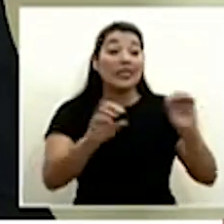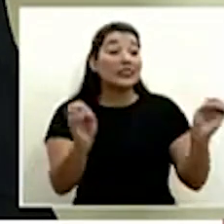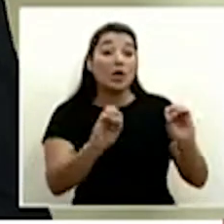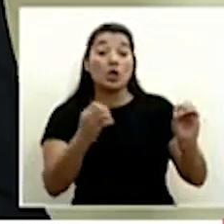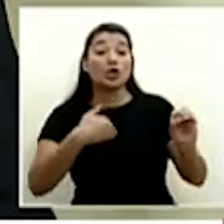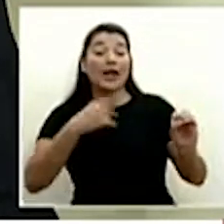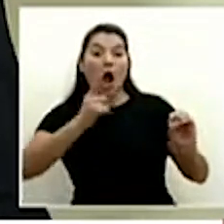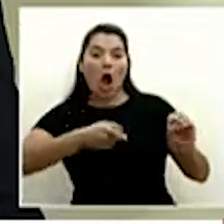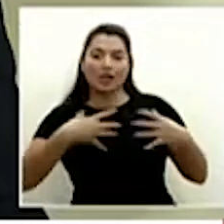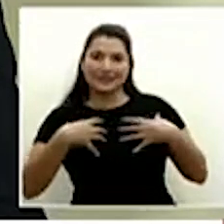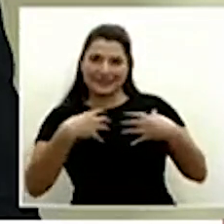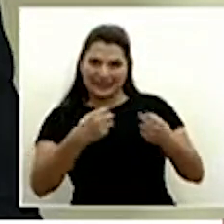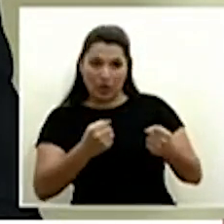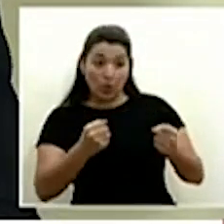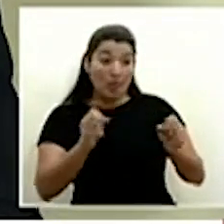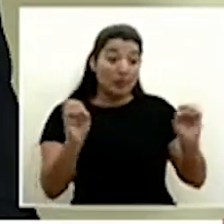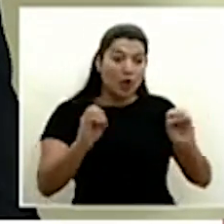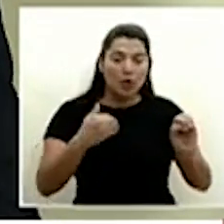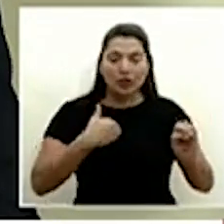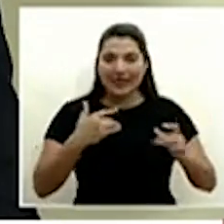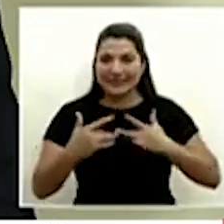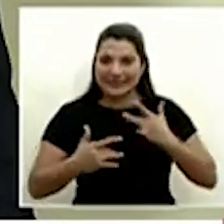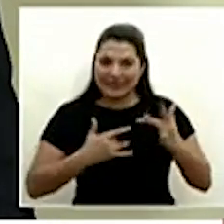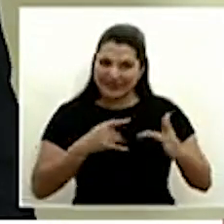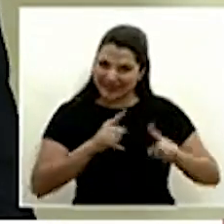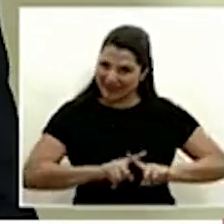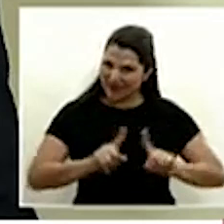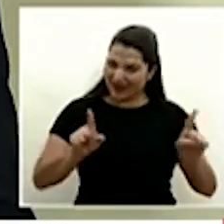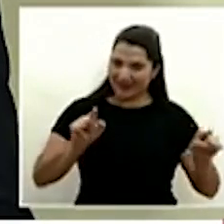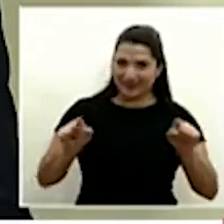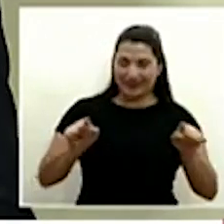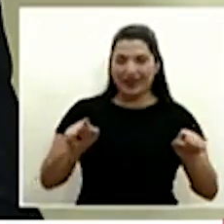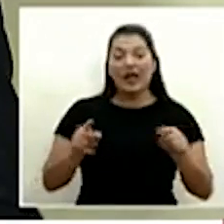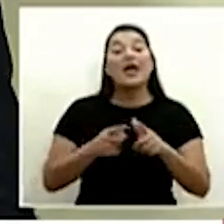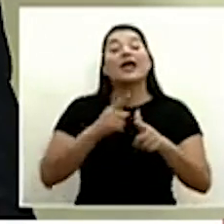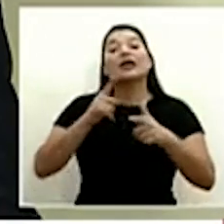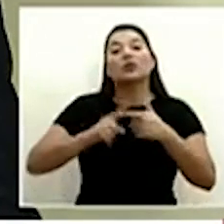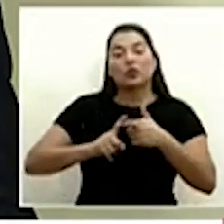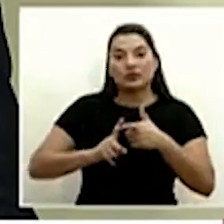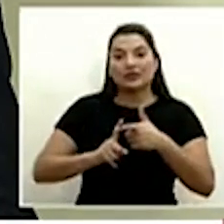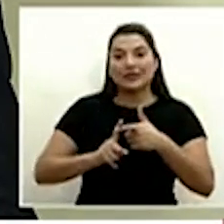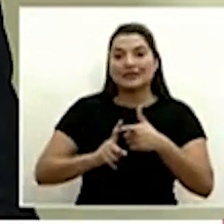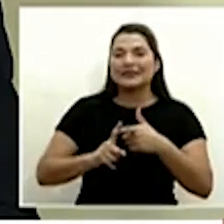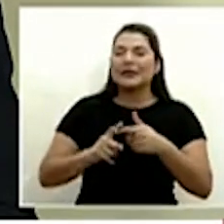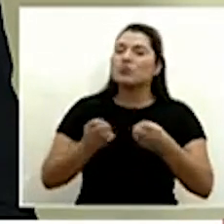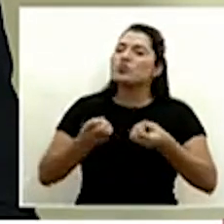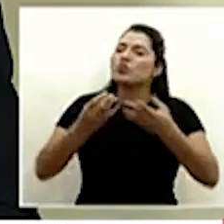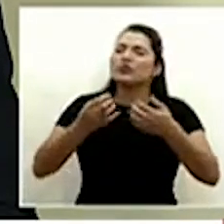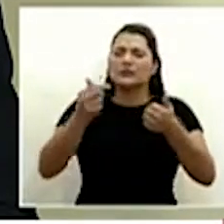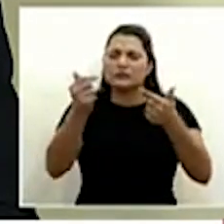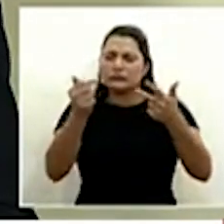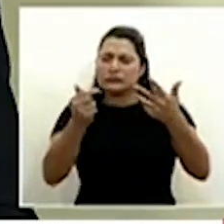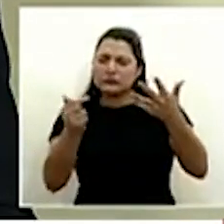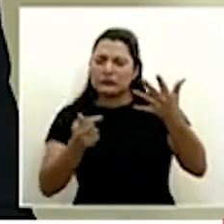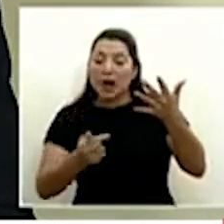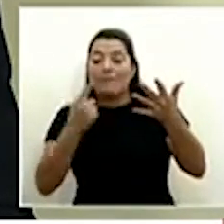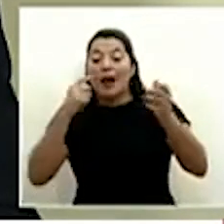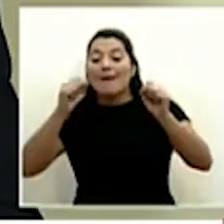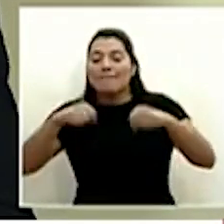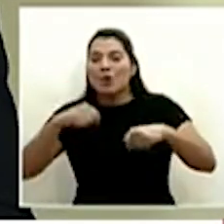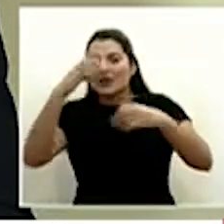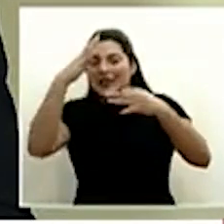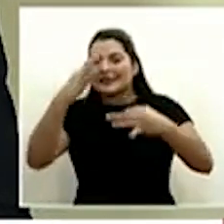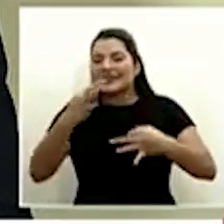de estar por ejemplo con síntomas y que no se habían captado entonces también son medidas o más bien indicadores que uno toma en cuenta a hora de decidir que